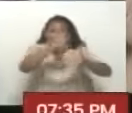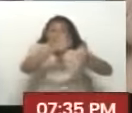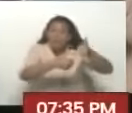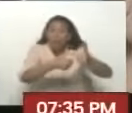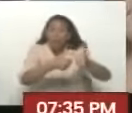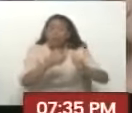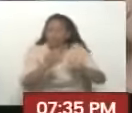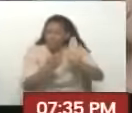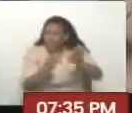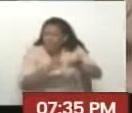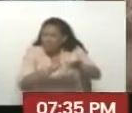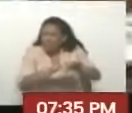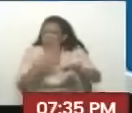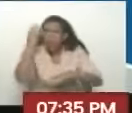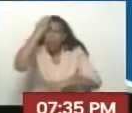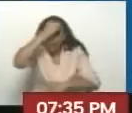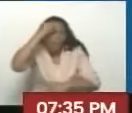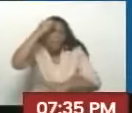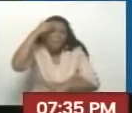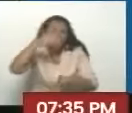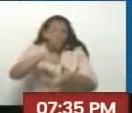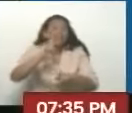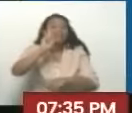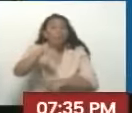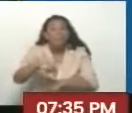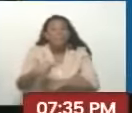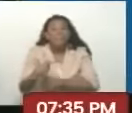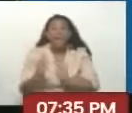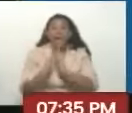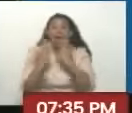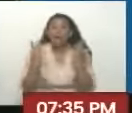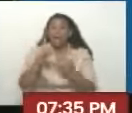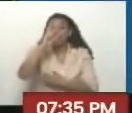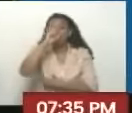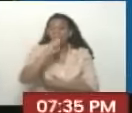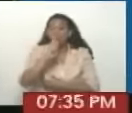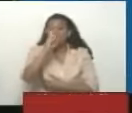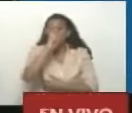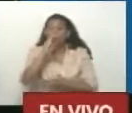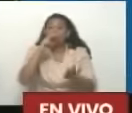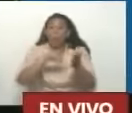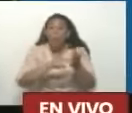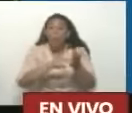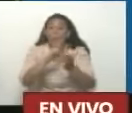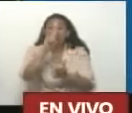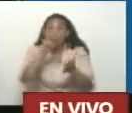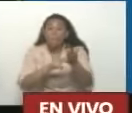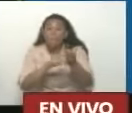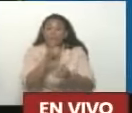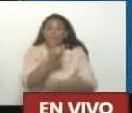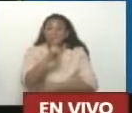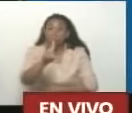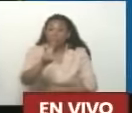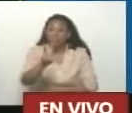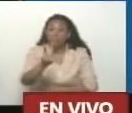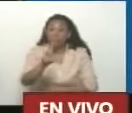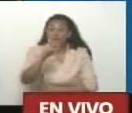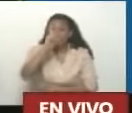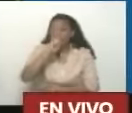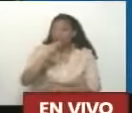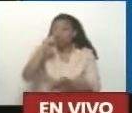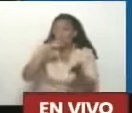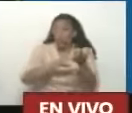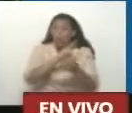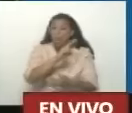Una reflexión Ahora Pero quiero mostrar El tarjetón Del año 2012 Donde participó El comandante Chávez O Globo O